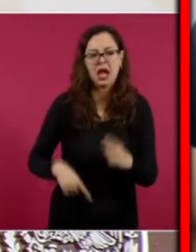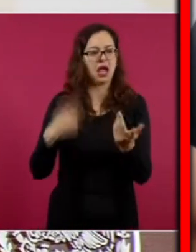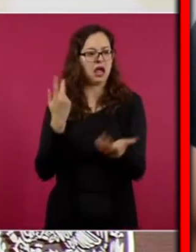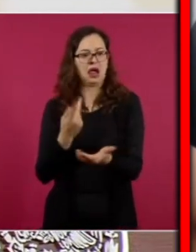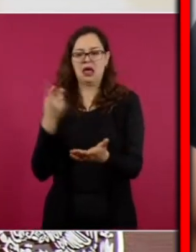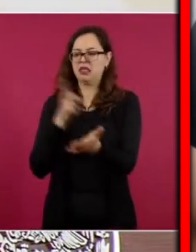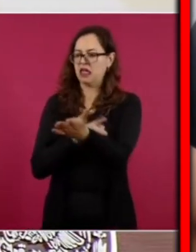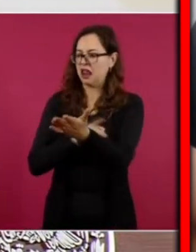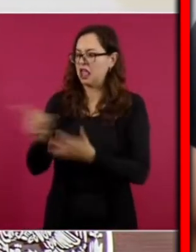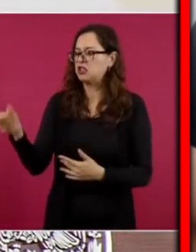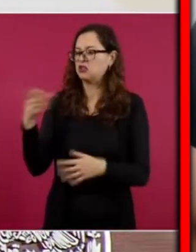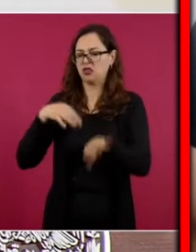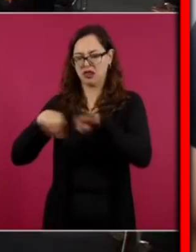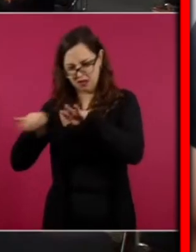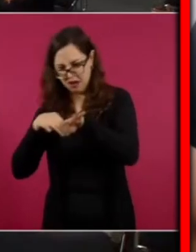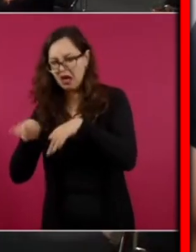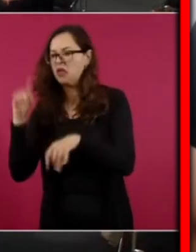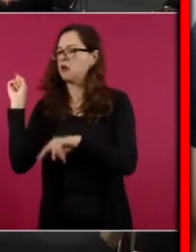toca